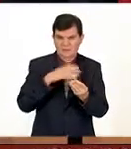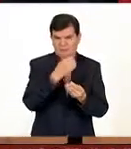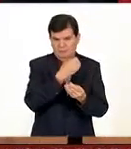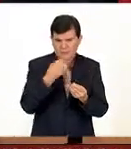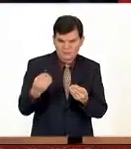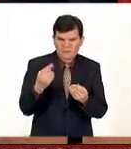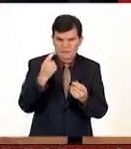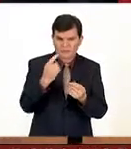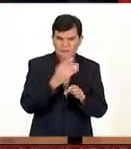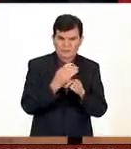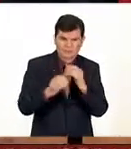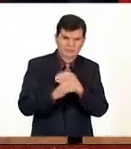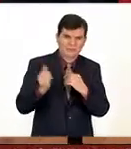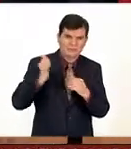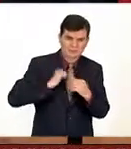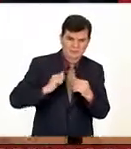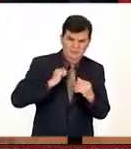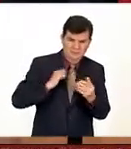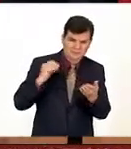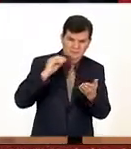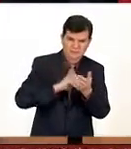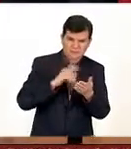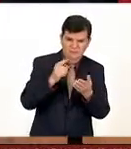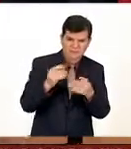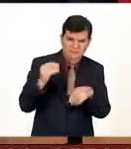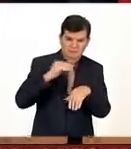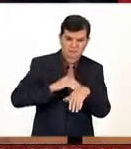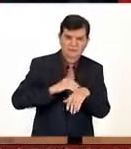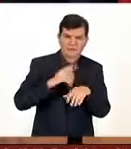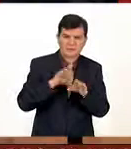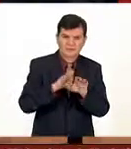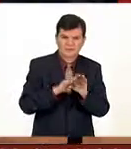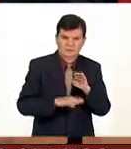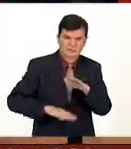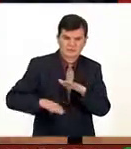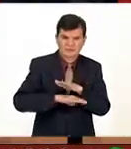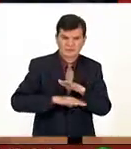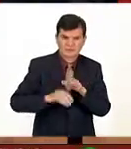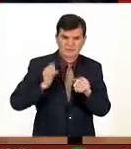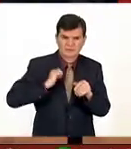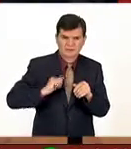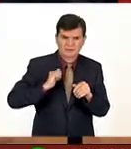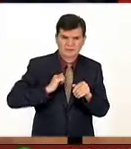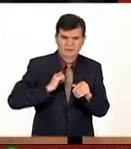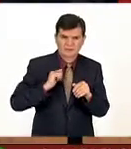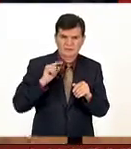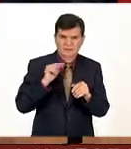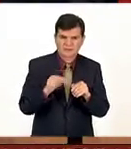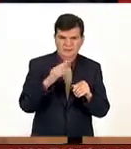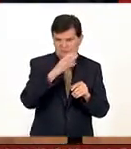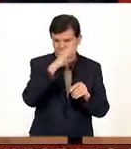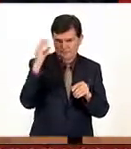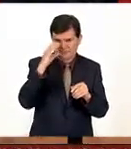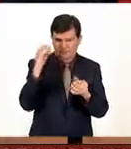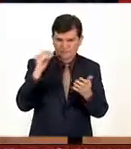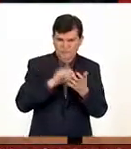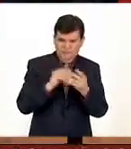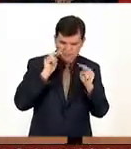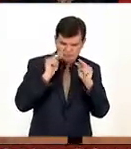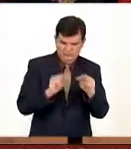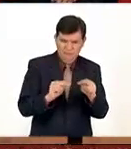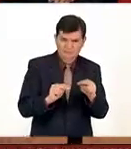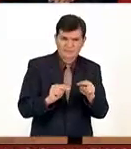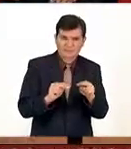es un objeto antiguo sobre el que nos montamos una plataforma antigua y en la fotografía un lenguaje visual